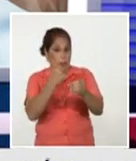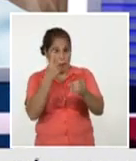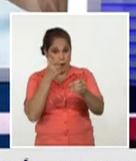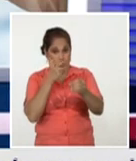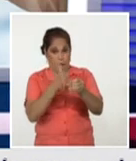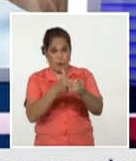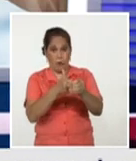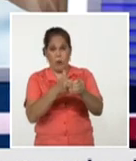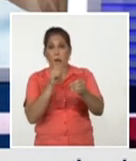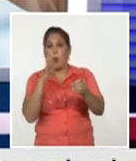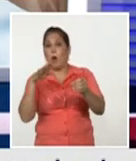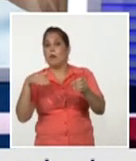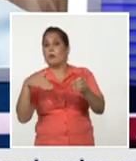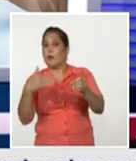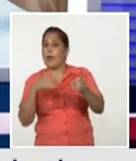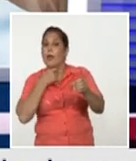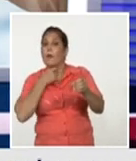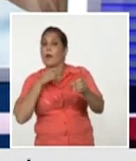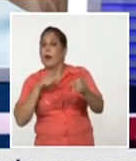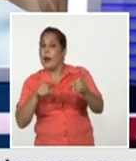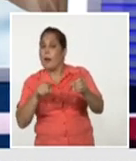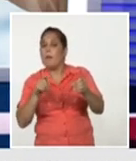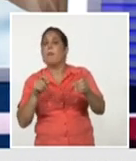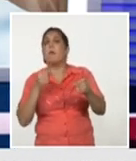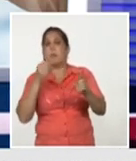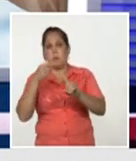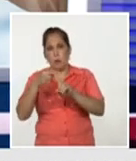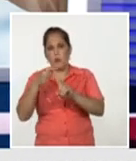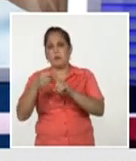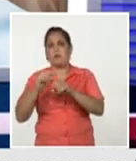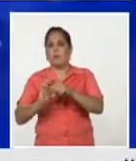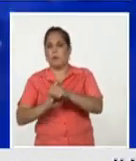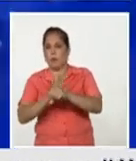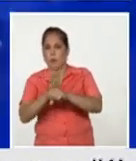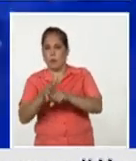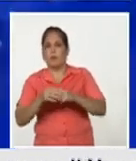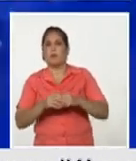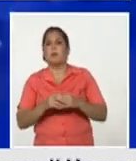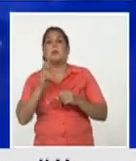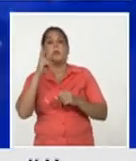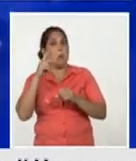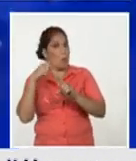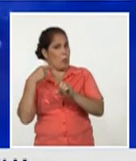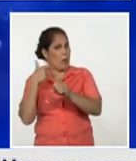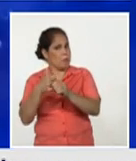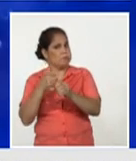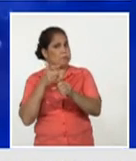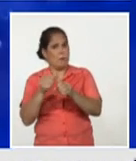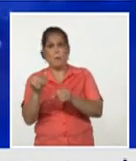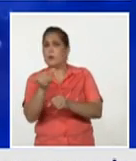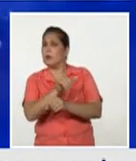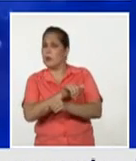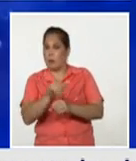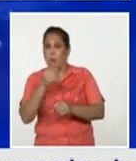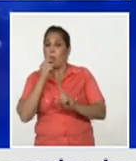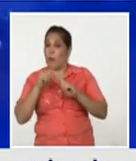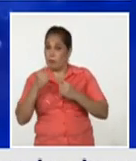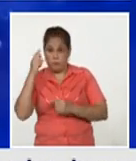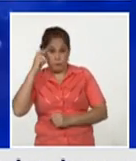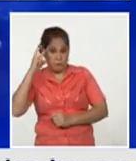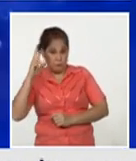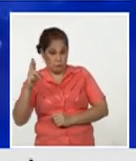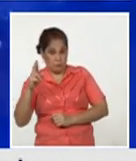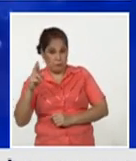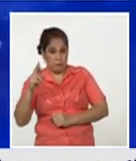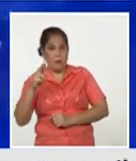y a los cuatro días por ejemplo han resultado positivos con segunda dosis también y con segunda dosis también es posible porque recuerden que la